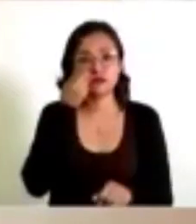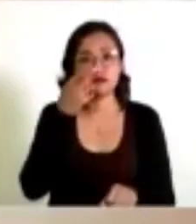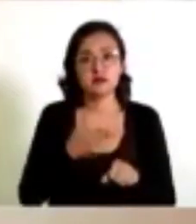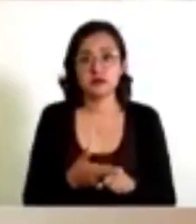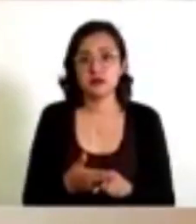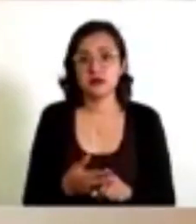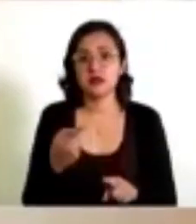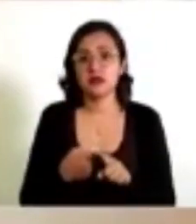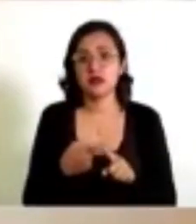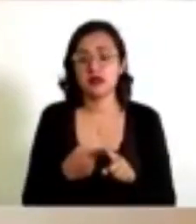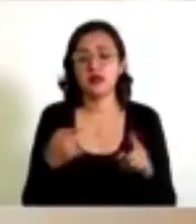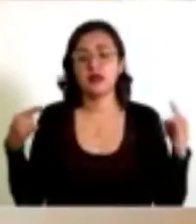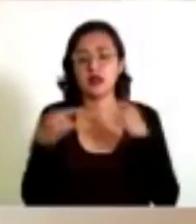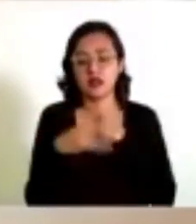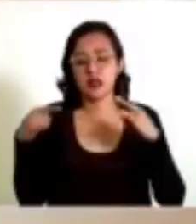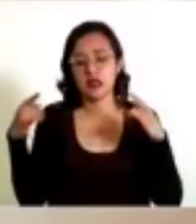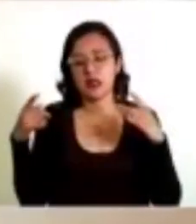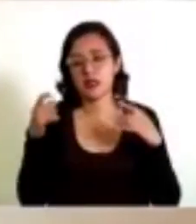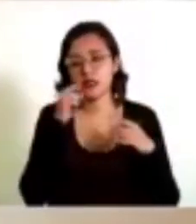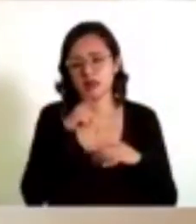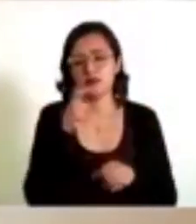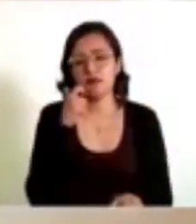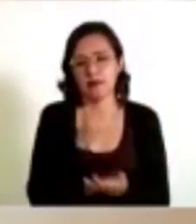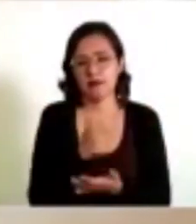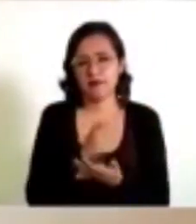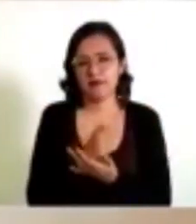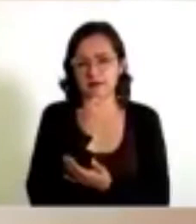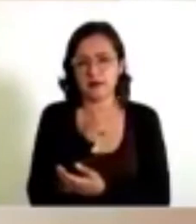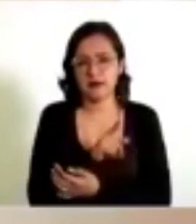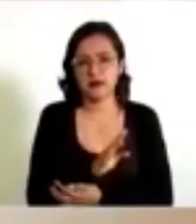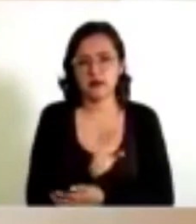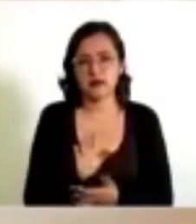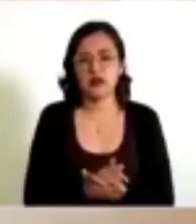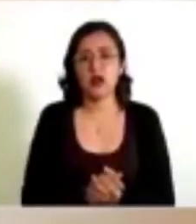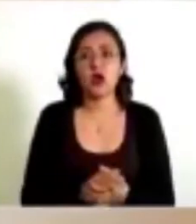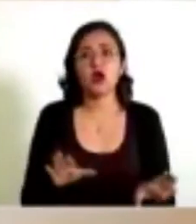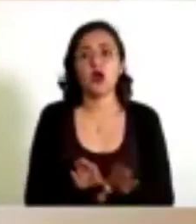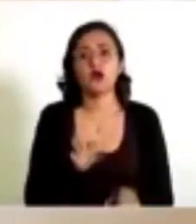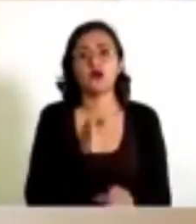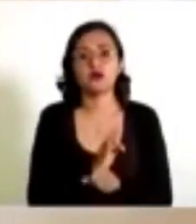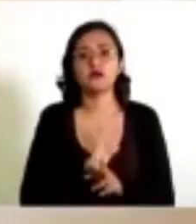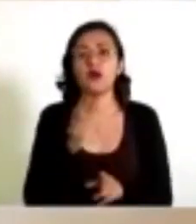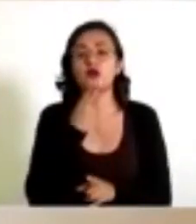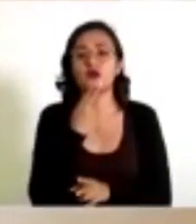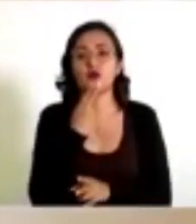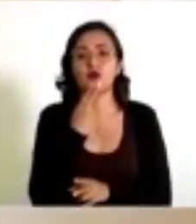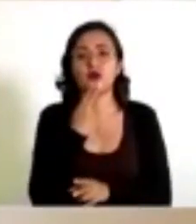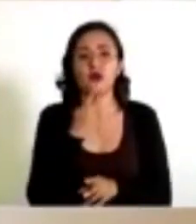carreteras de cuotas, que a pesar de que ya se está usando la